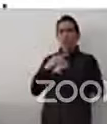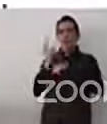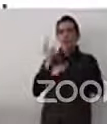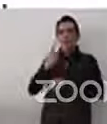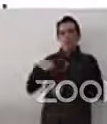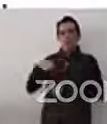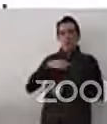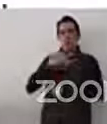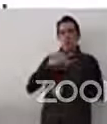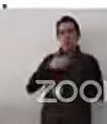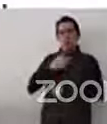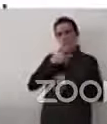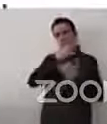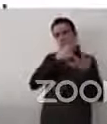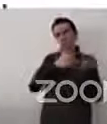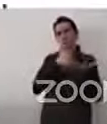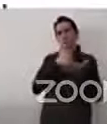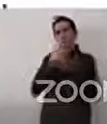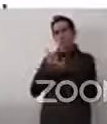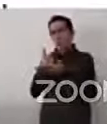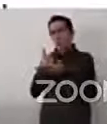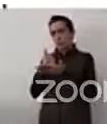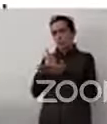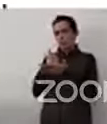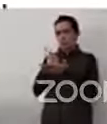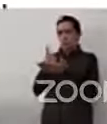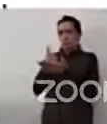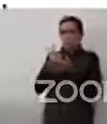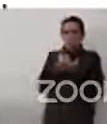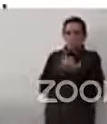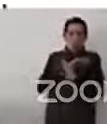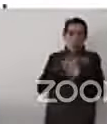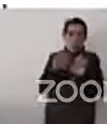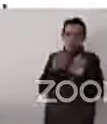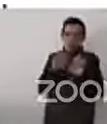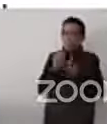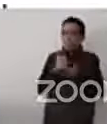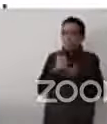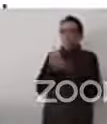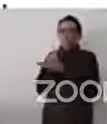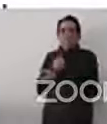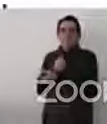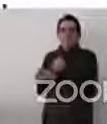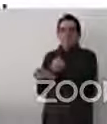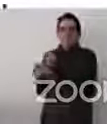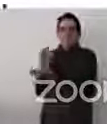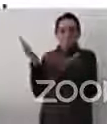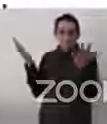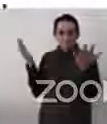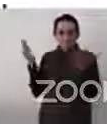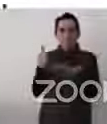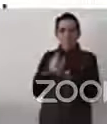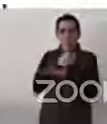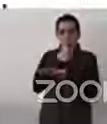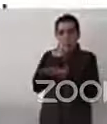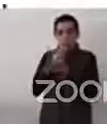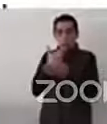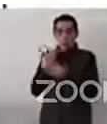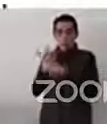para los estados, sino que también aterricen desde lo local. y por eso estamos sumamente